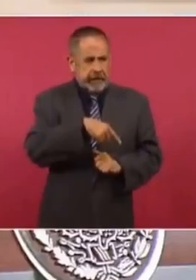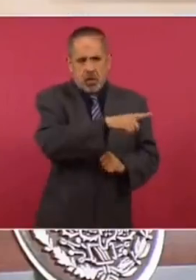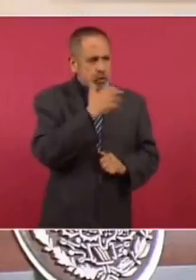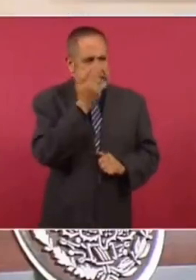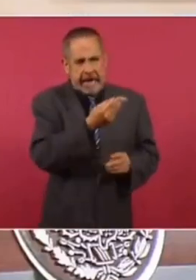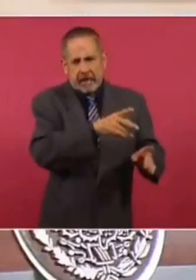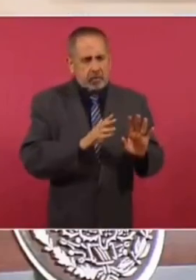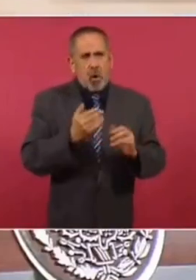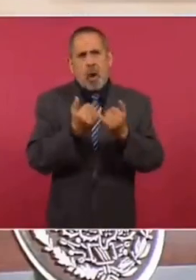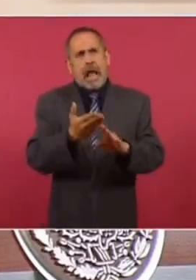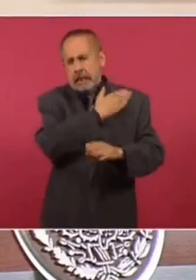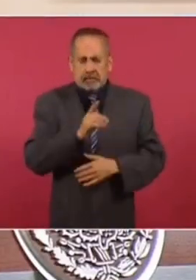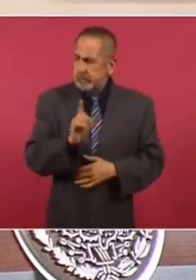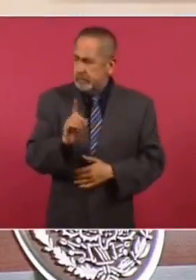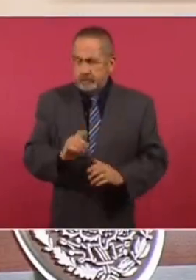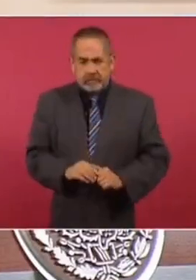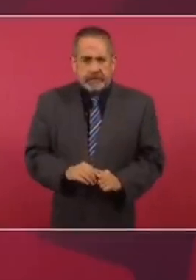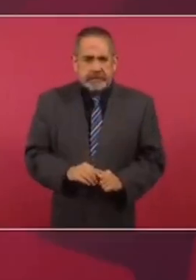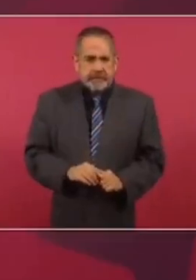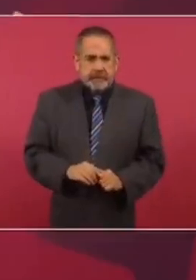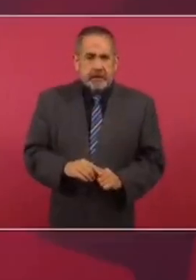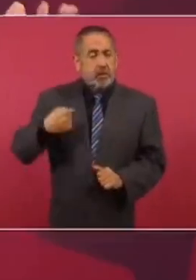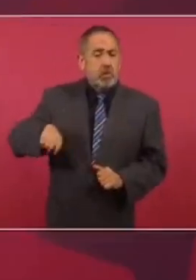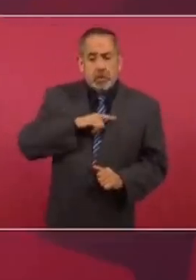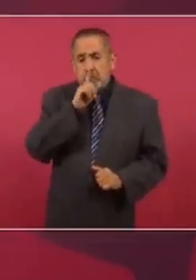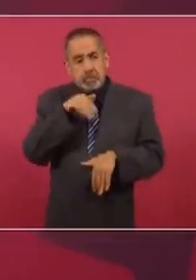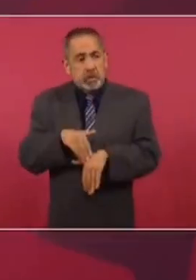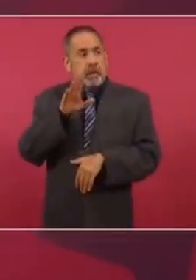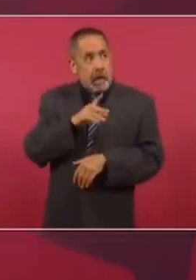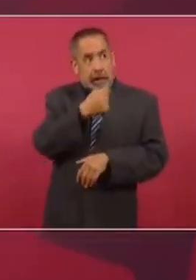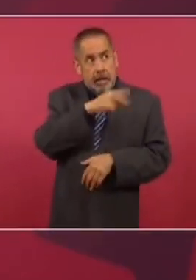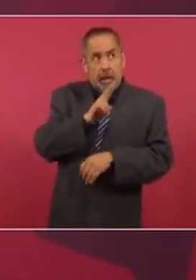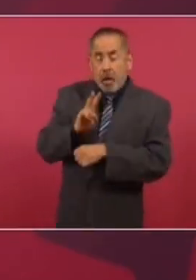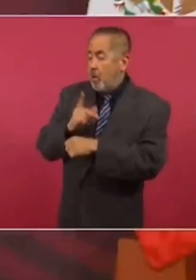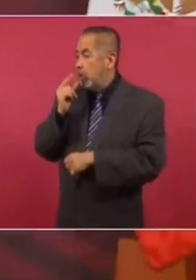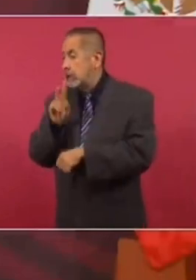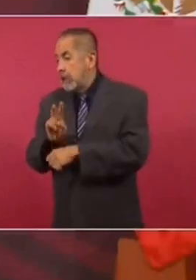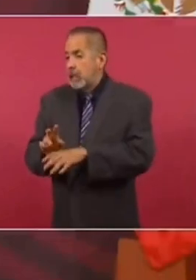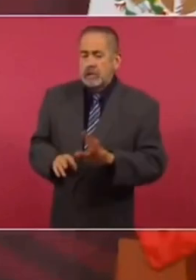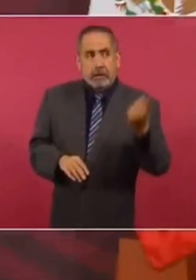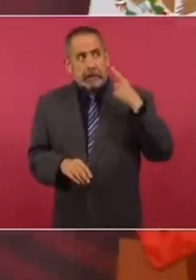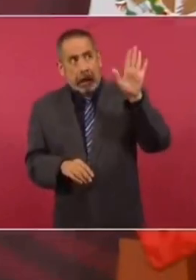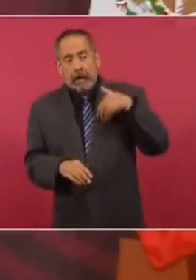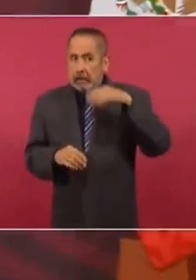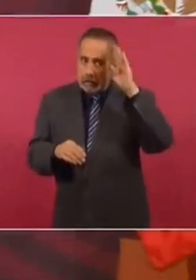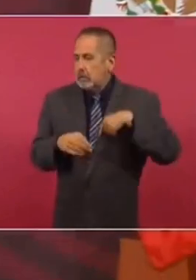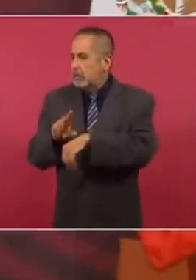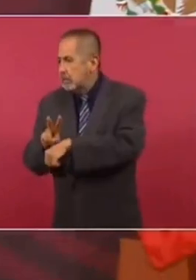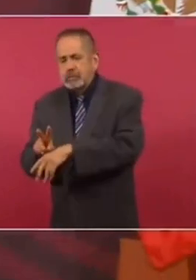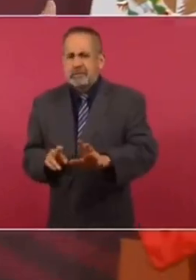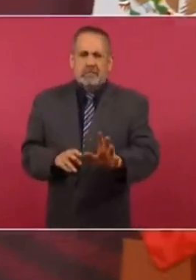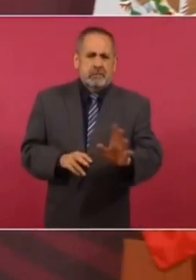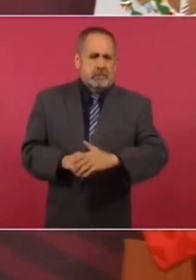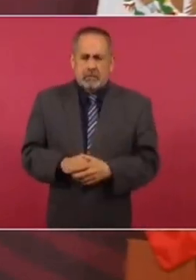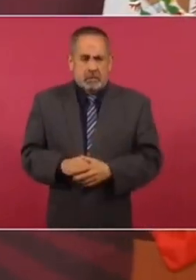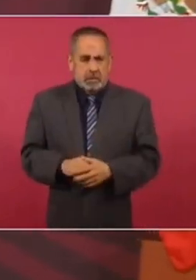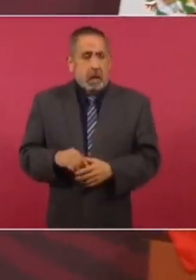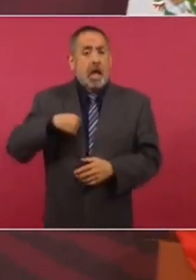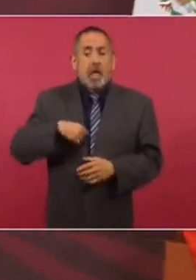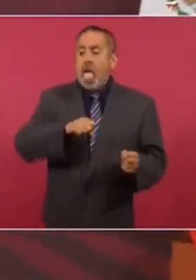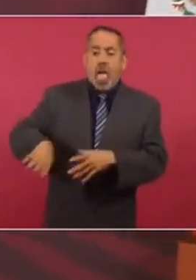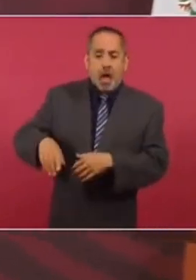muchos, o como era antes, que nosotros actuemos como policías del gobierno de Estados Unidos y que se desatienda